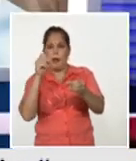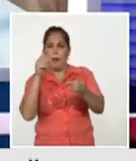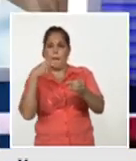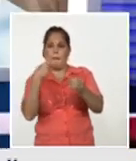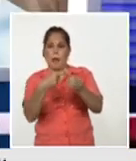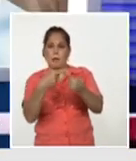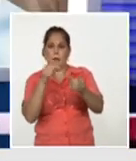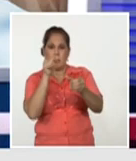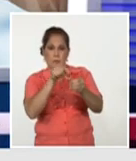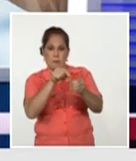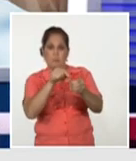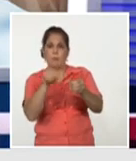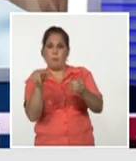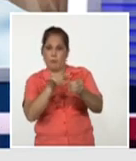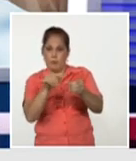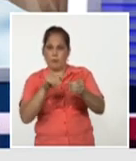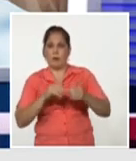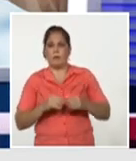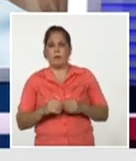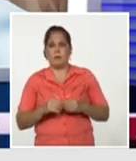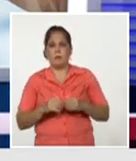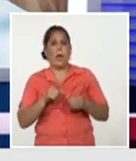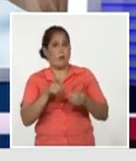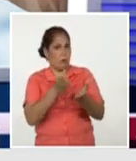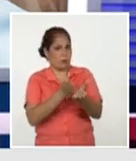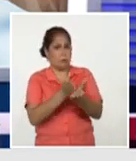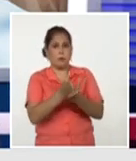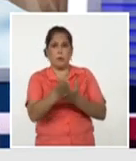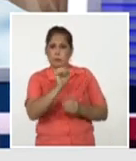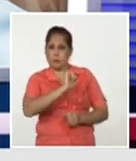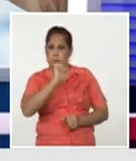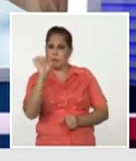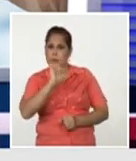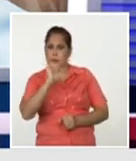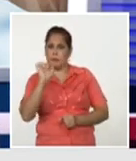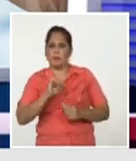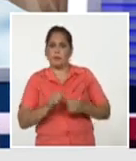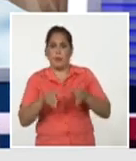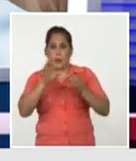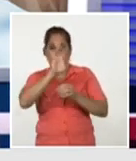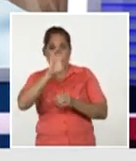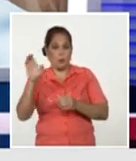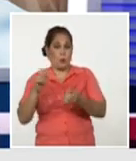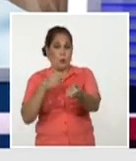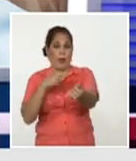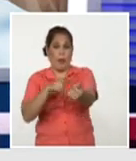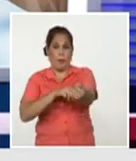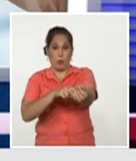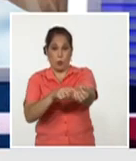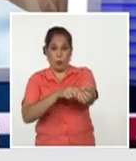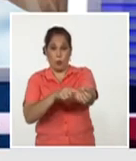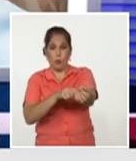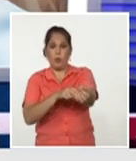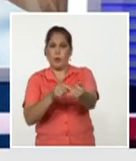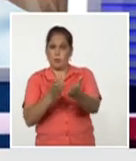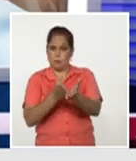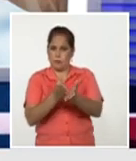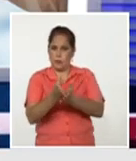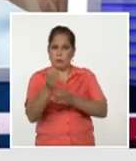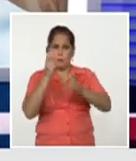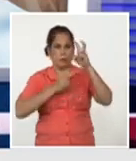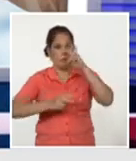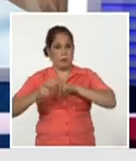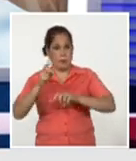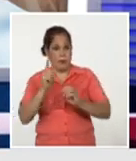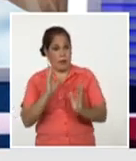Soberana Plus también están marchando exitosamente guiados por el Instituto de Hematología ahora están en una